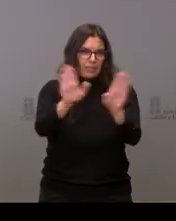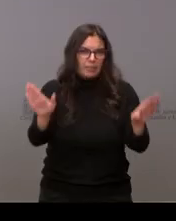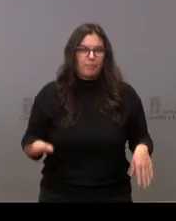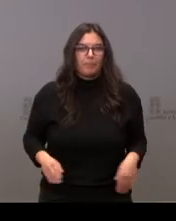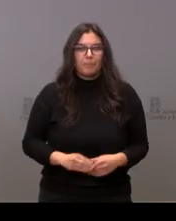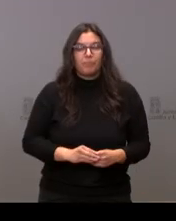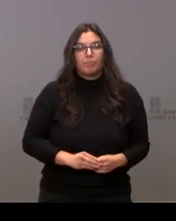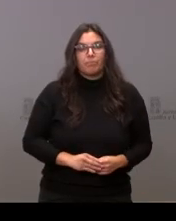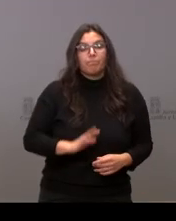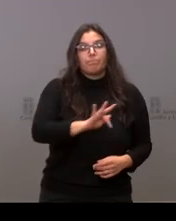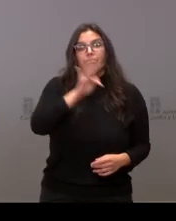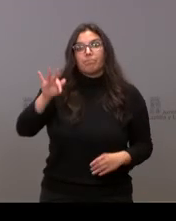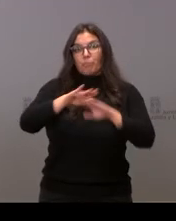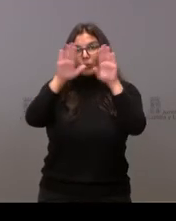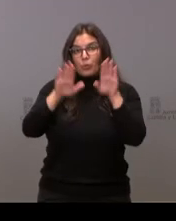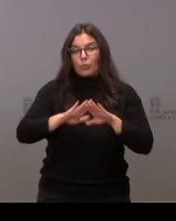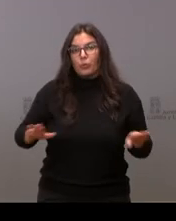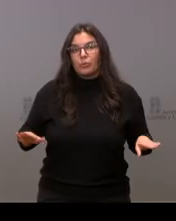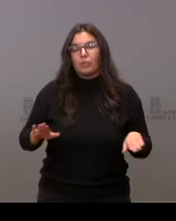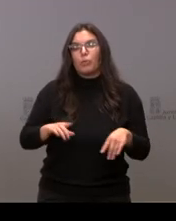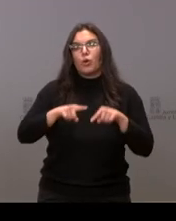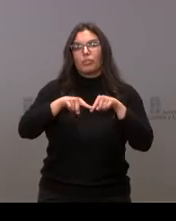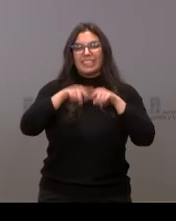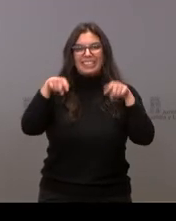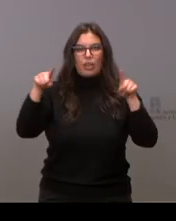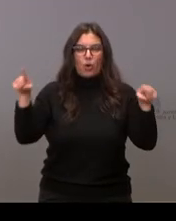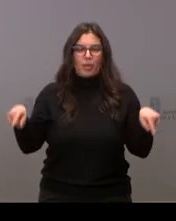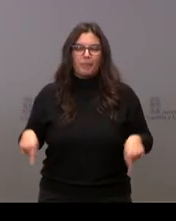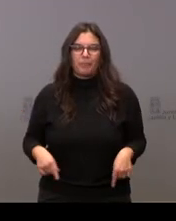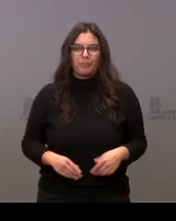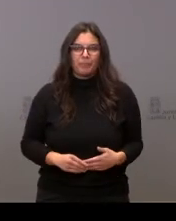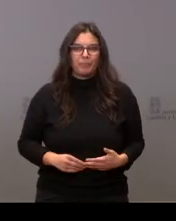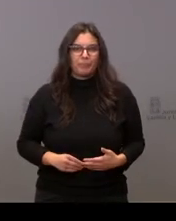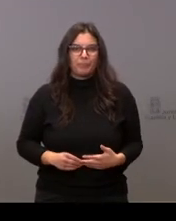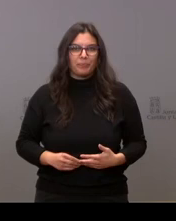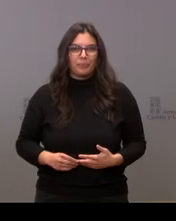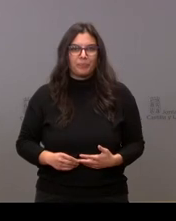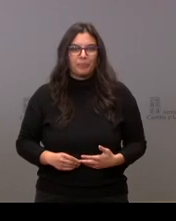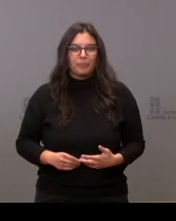Pues vamos a cerrar este turno en Segovia con Begoña Rincón, de Segovia Udaz.